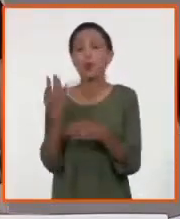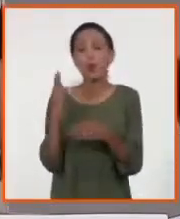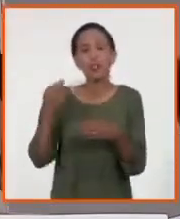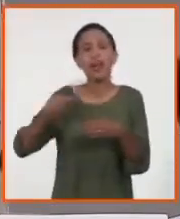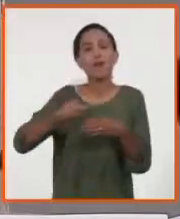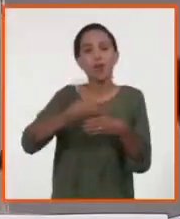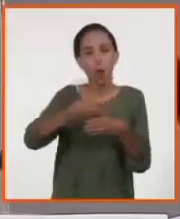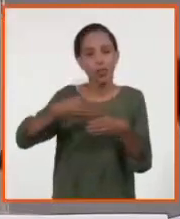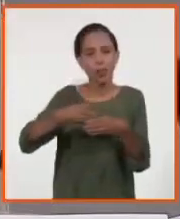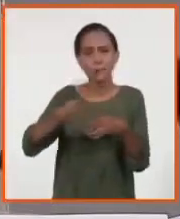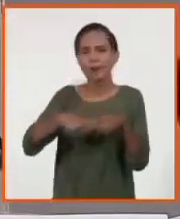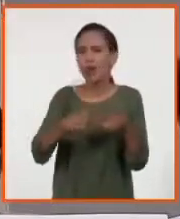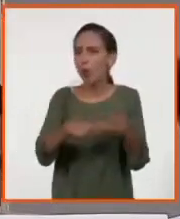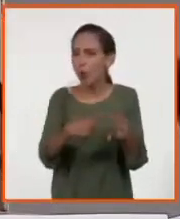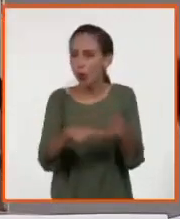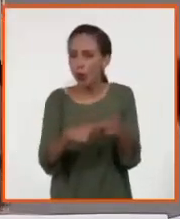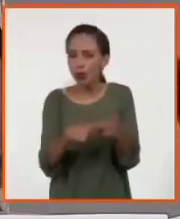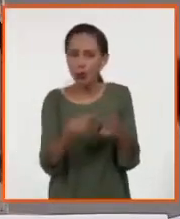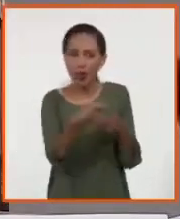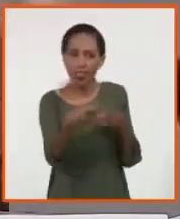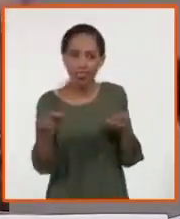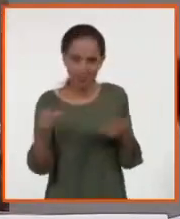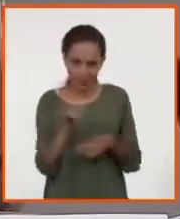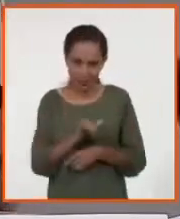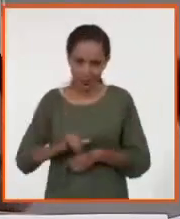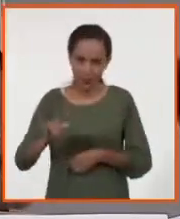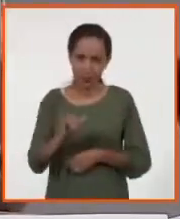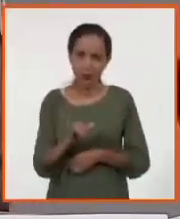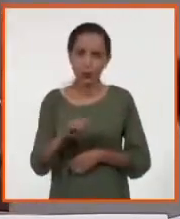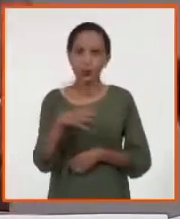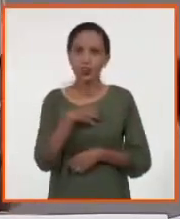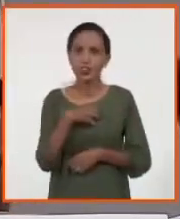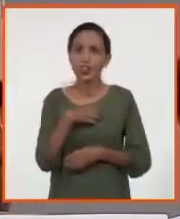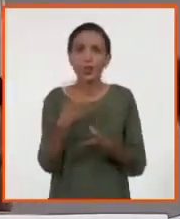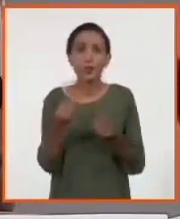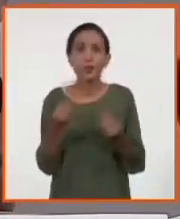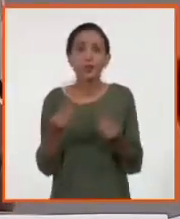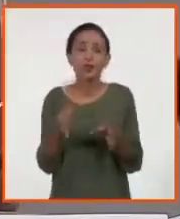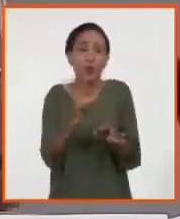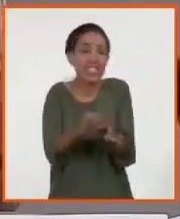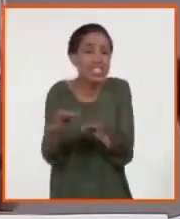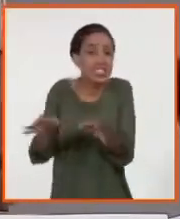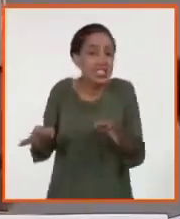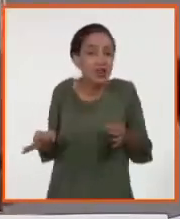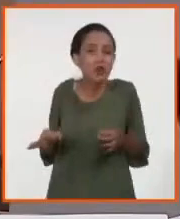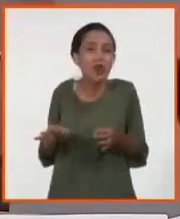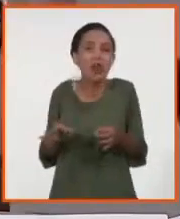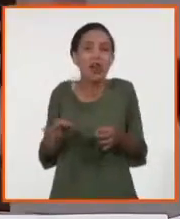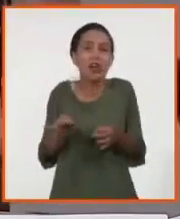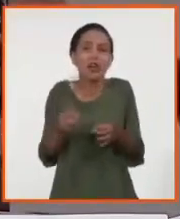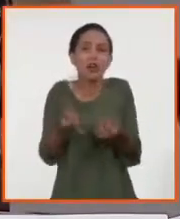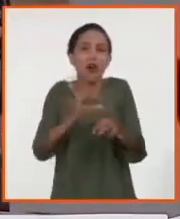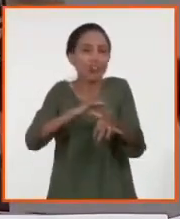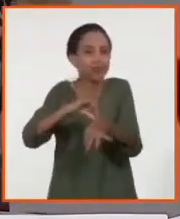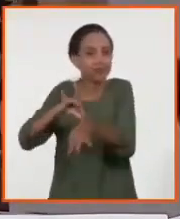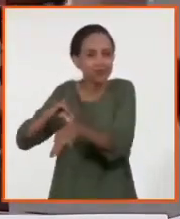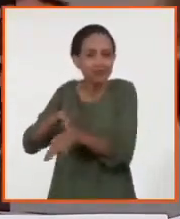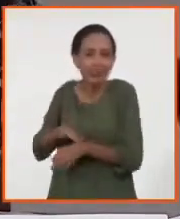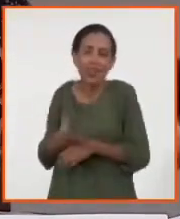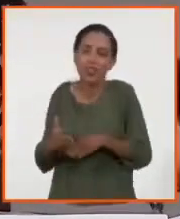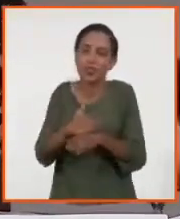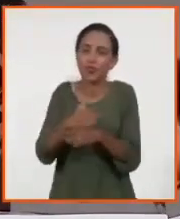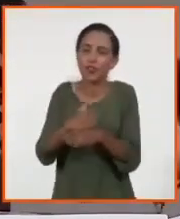otras puertas que se abren. Entonces, usted tiene una gran producción de células infectadas, que es la, vamos a decir, la gran diferencia